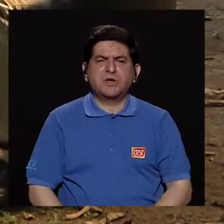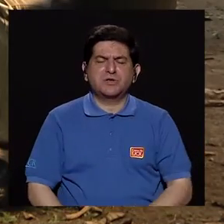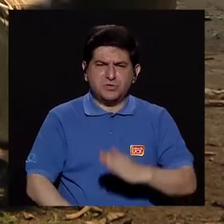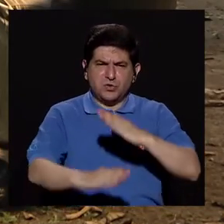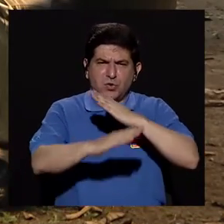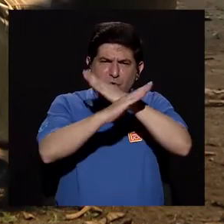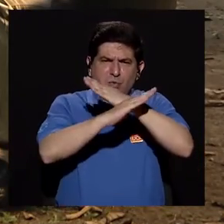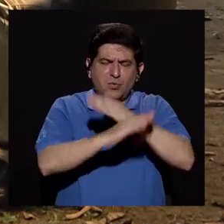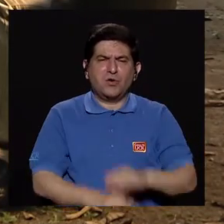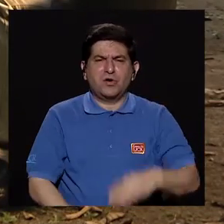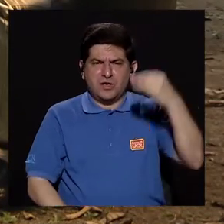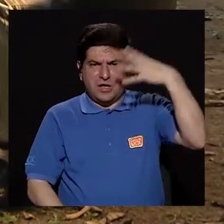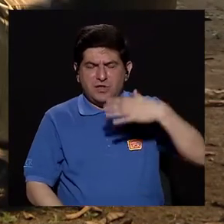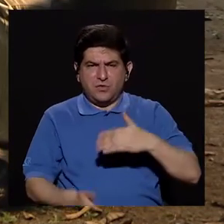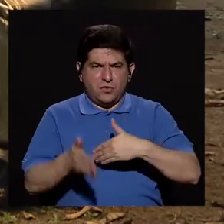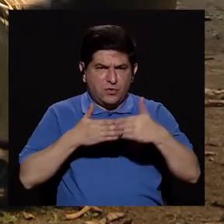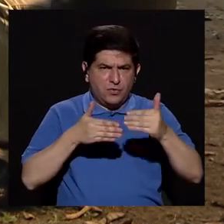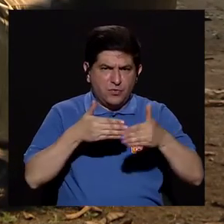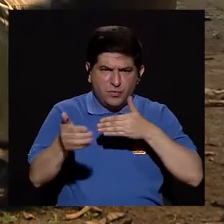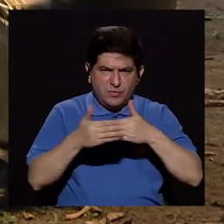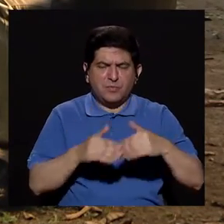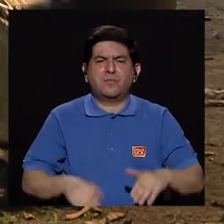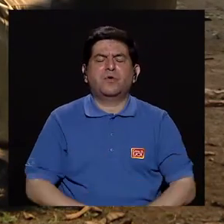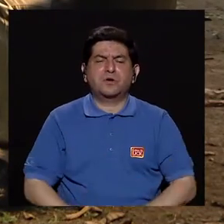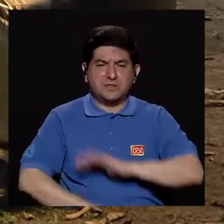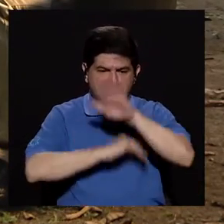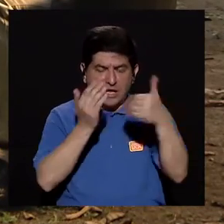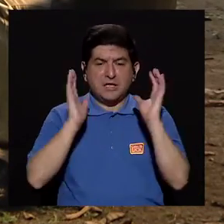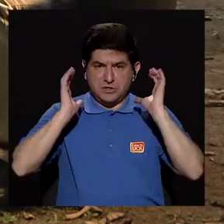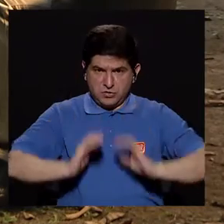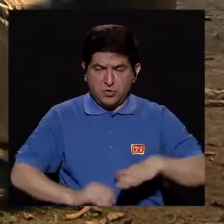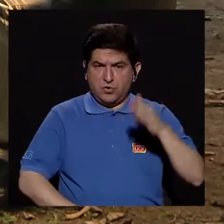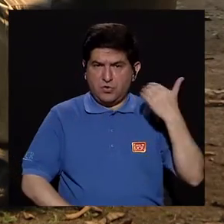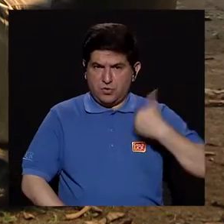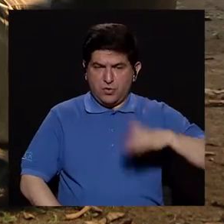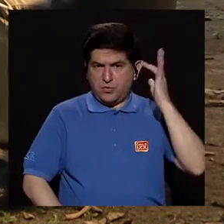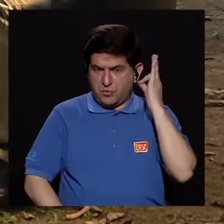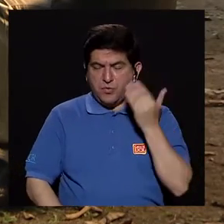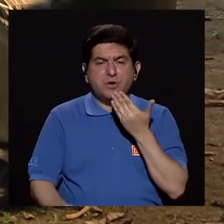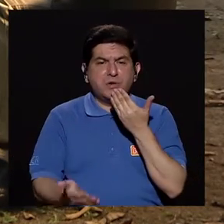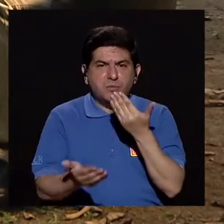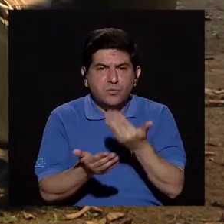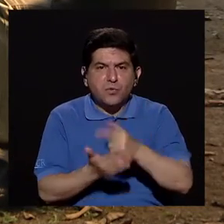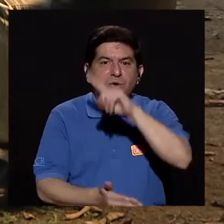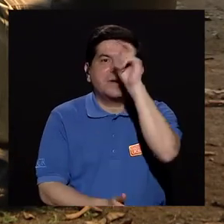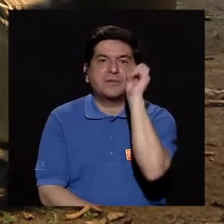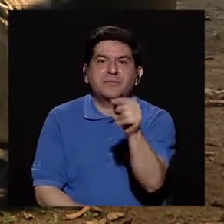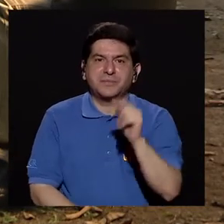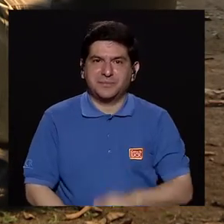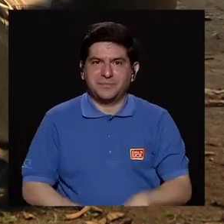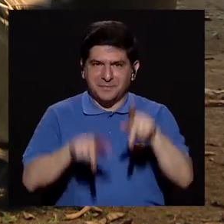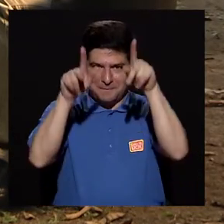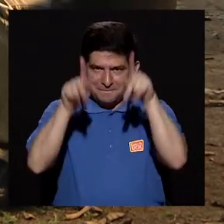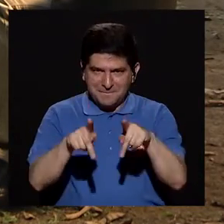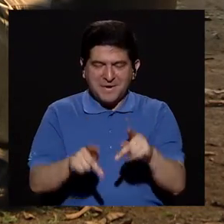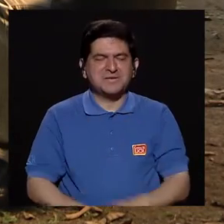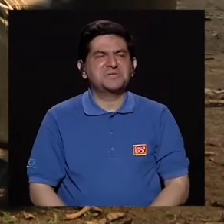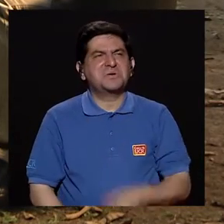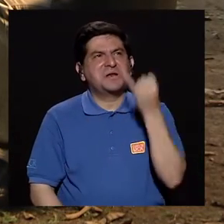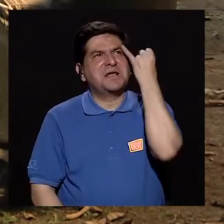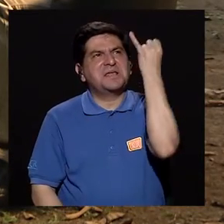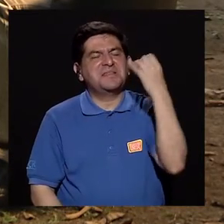protector bloqueador en cualquier parte de mi cuerpo, independientemente si es hombre o mujer? Esa es una muy buena pregunta, de hecho las personas